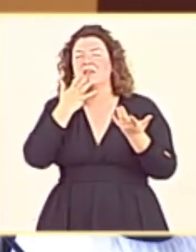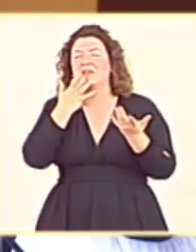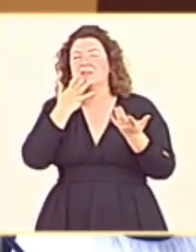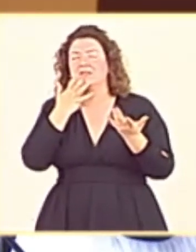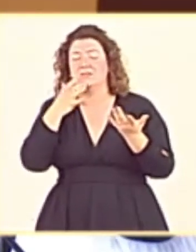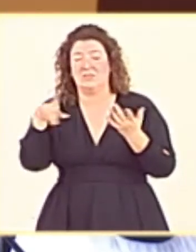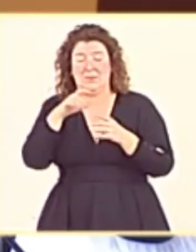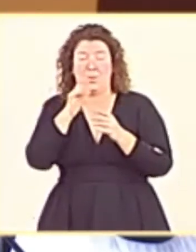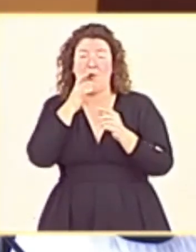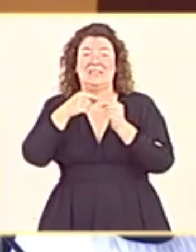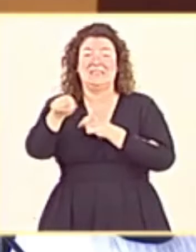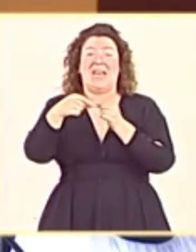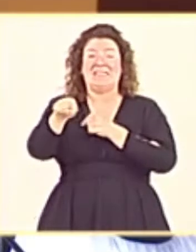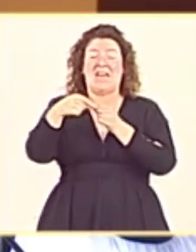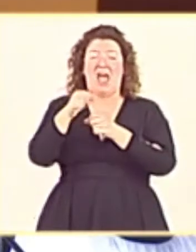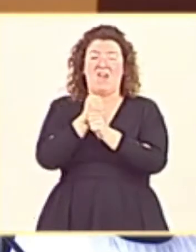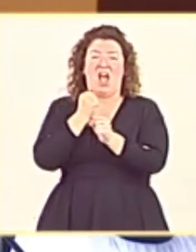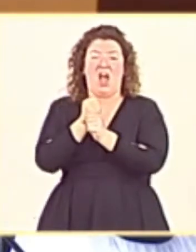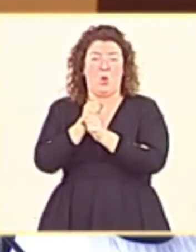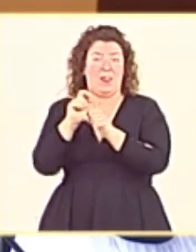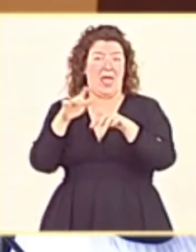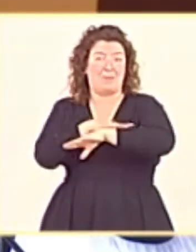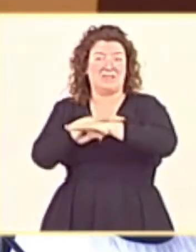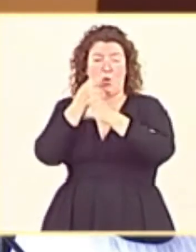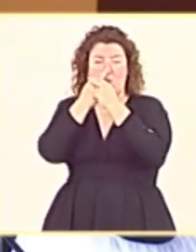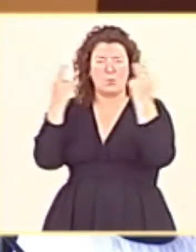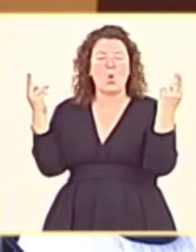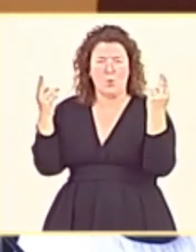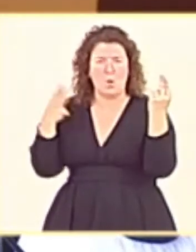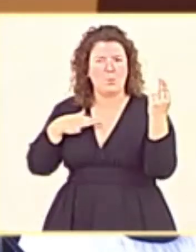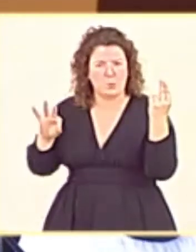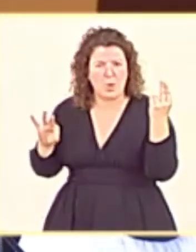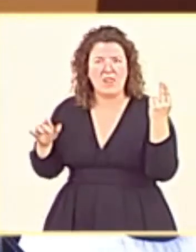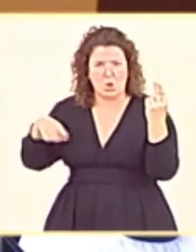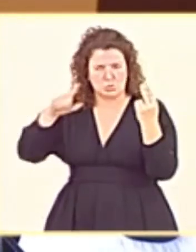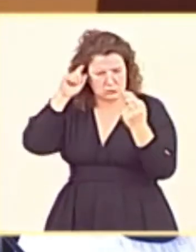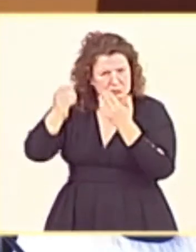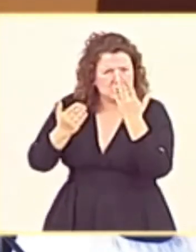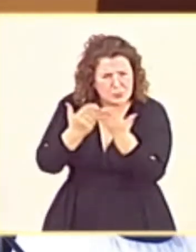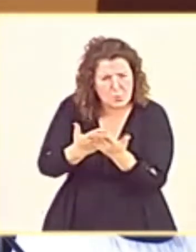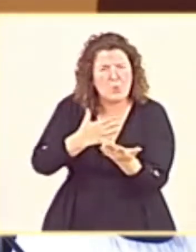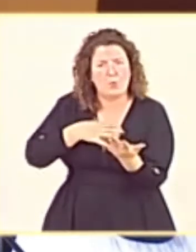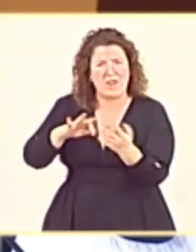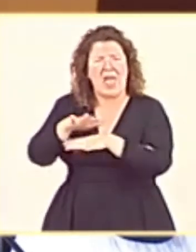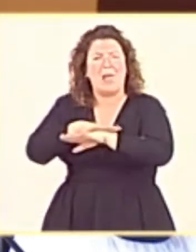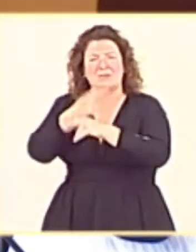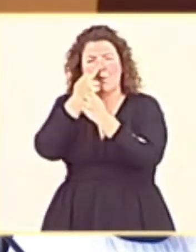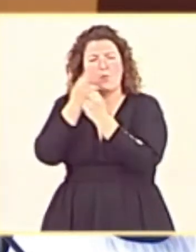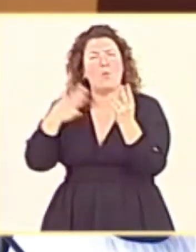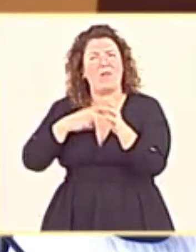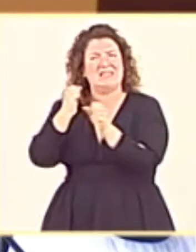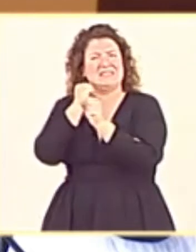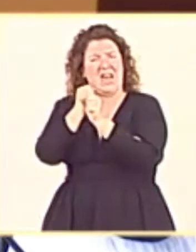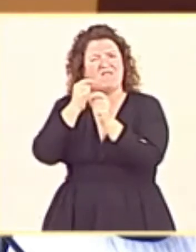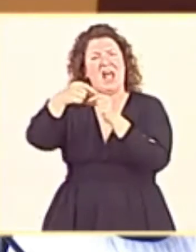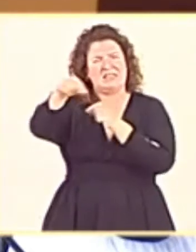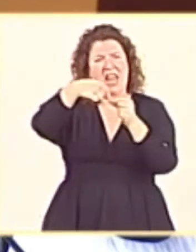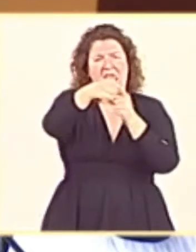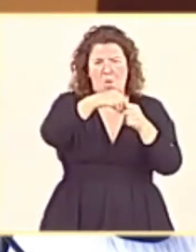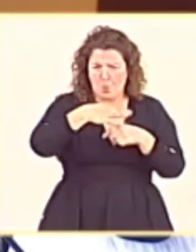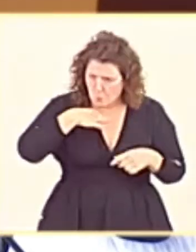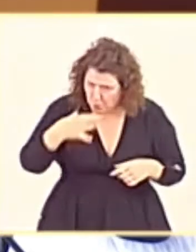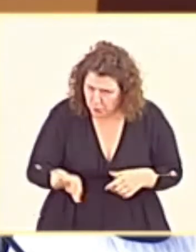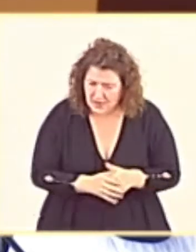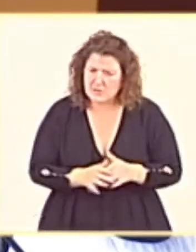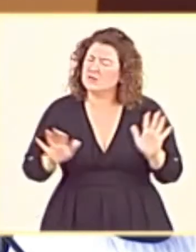desconcentrar con el teletrabajo de los empleados de la Administración, como les hemos planteado también. Veremos saber en qué queda el convenio. Debe ser el